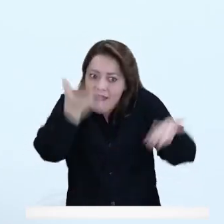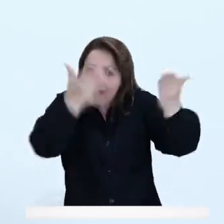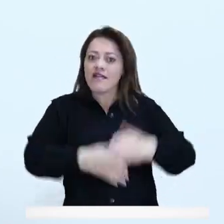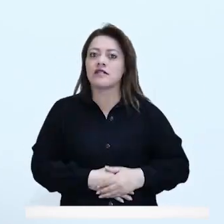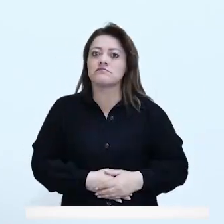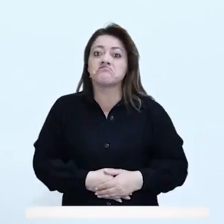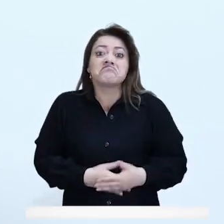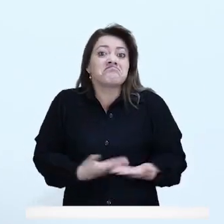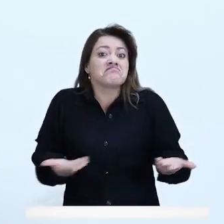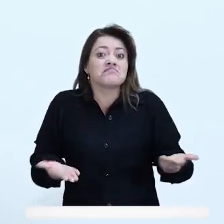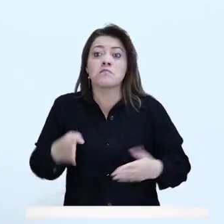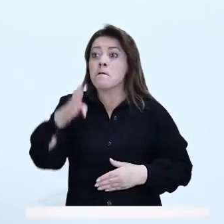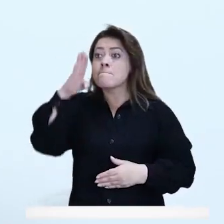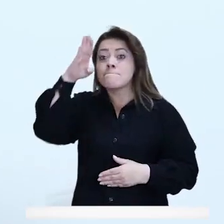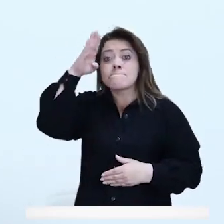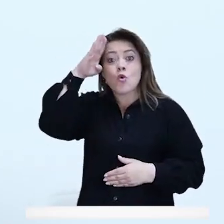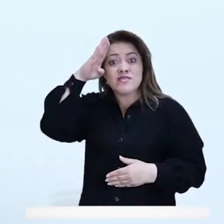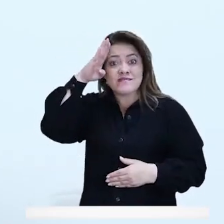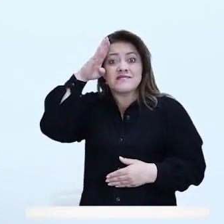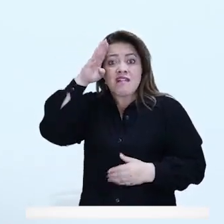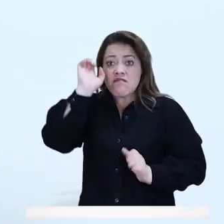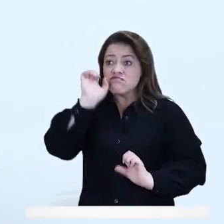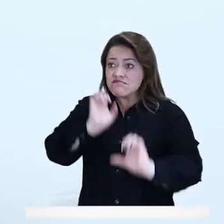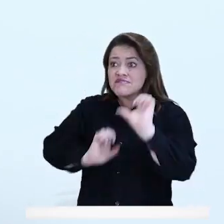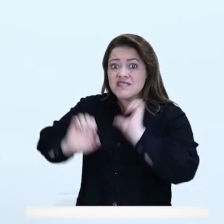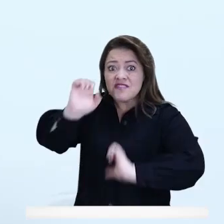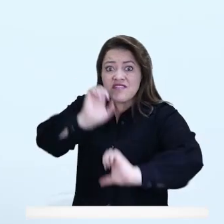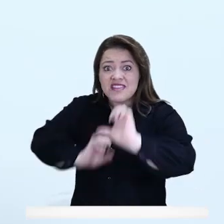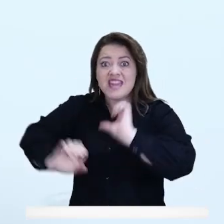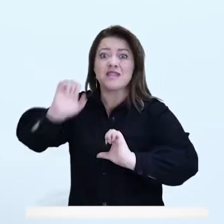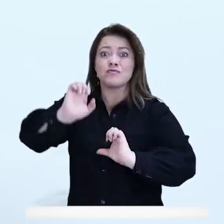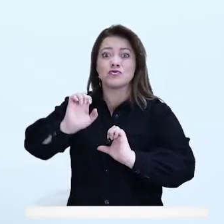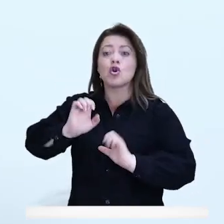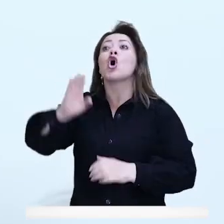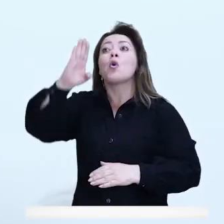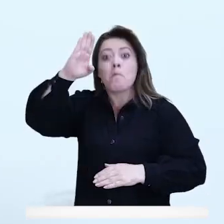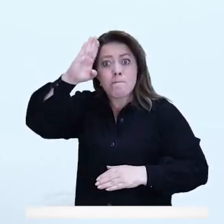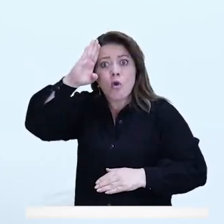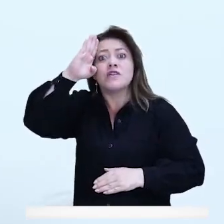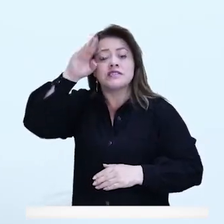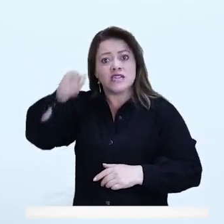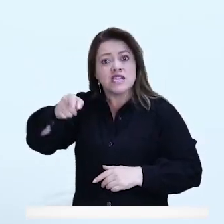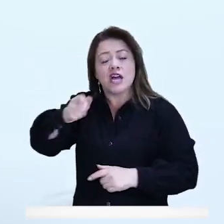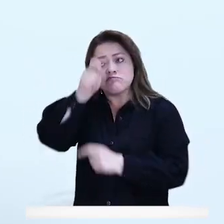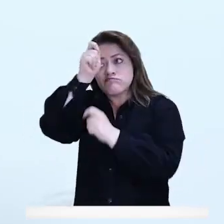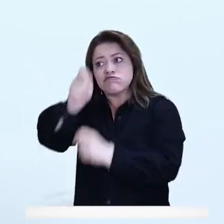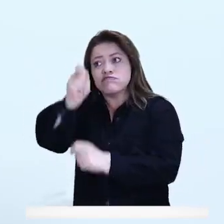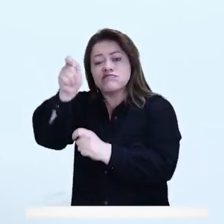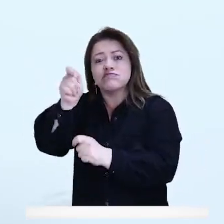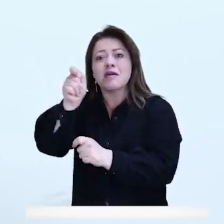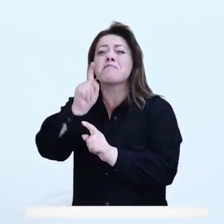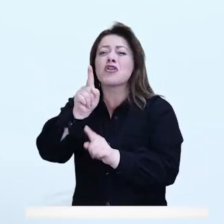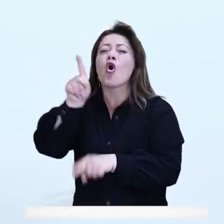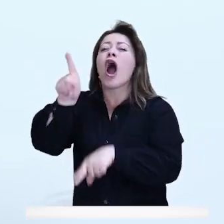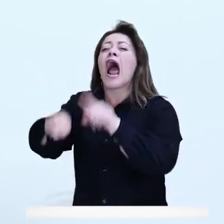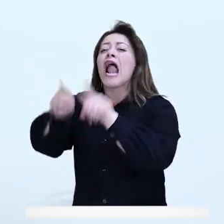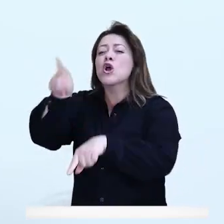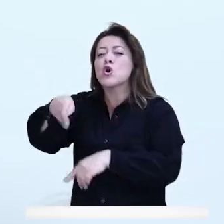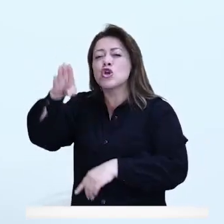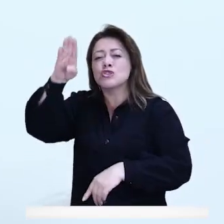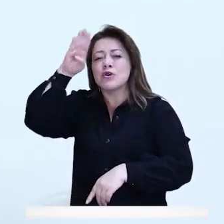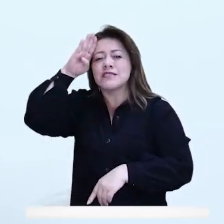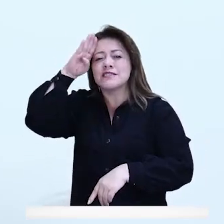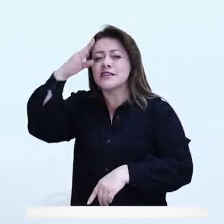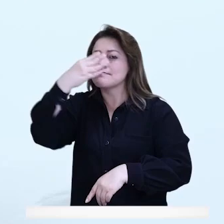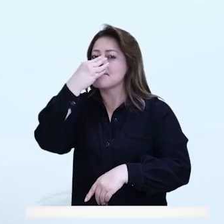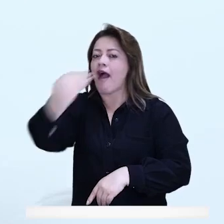actuando? Doloroso, doloroso ver que policías, a los que defendemos con el alma, a los que los invitamos a que se mantengan con la moral en firme,